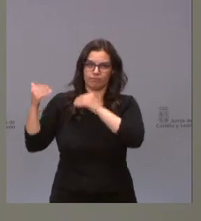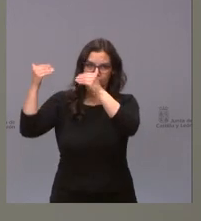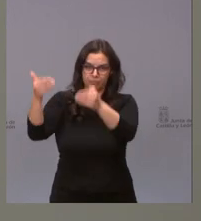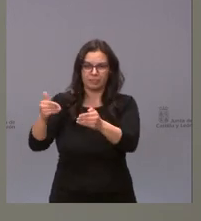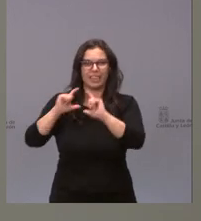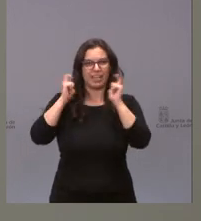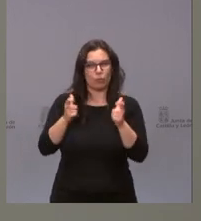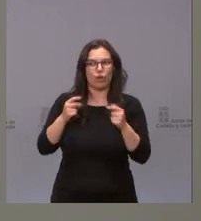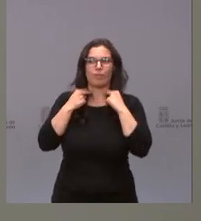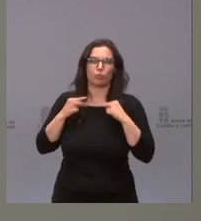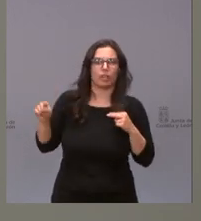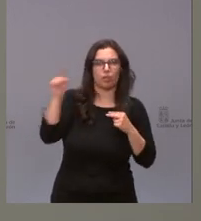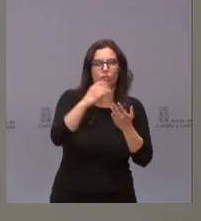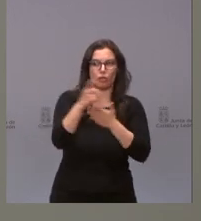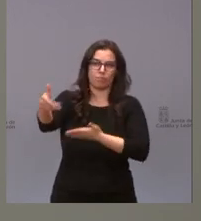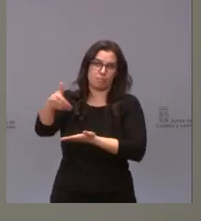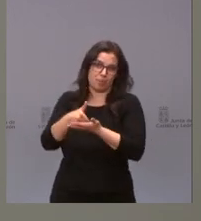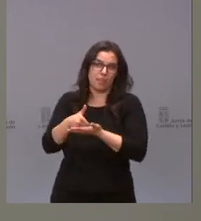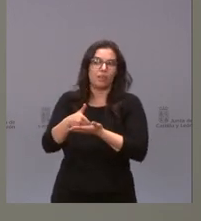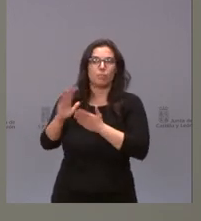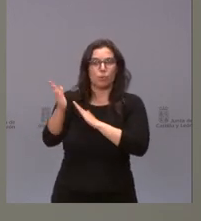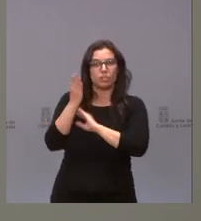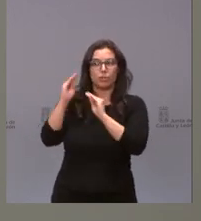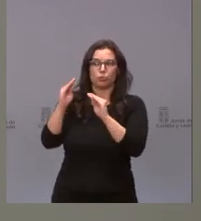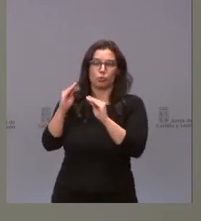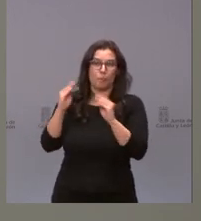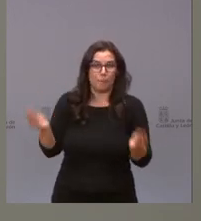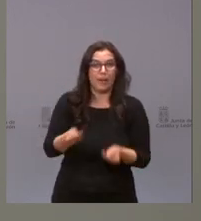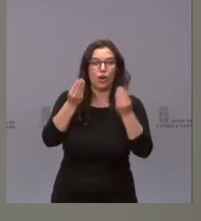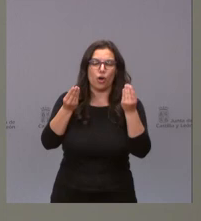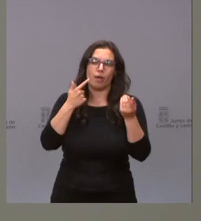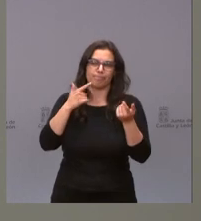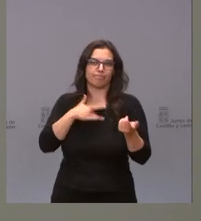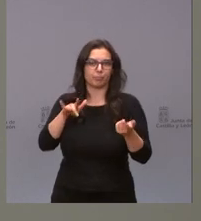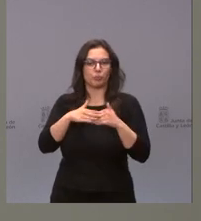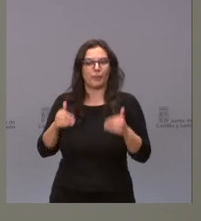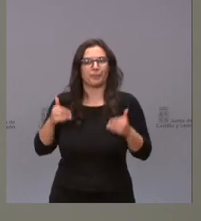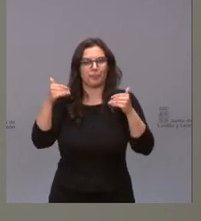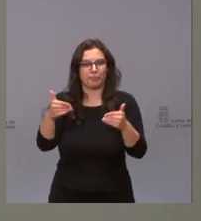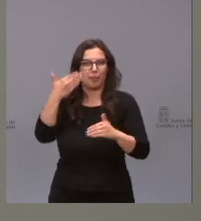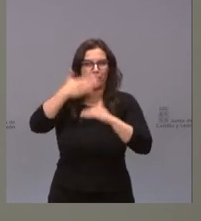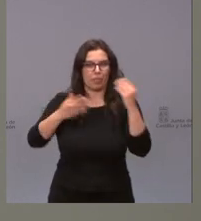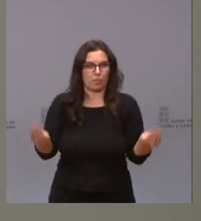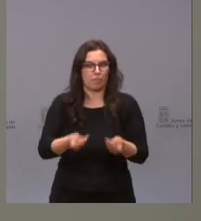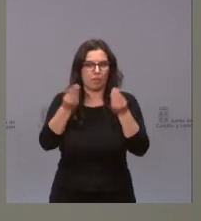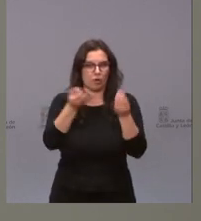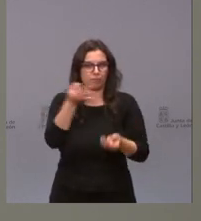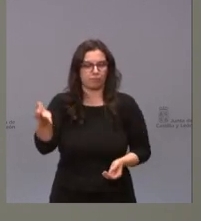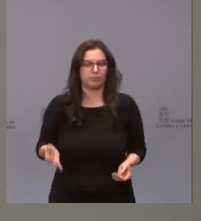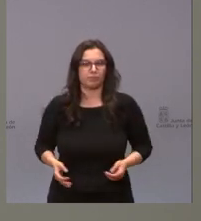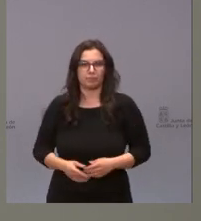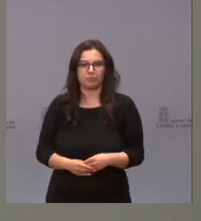y hemos admitido sus sugerencias, sus propuestas de mejora para que fuera más efectivo este plan.